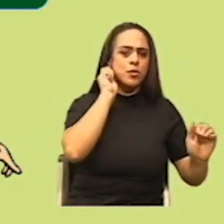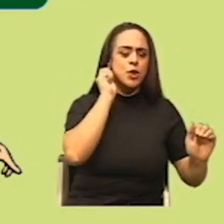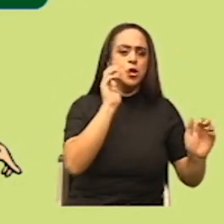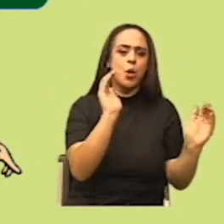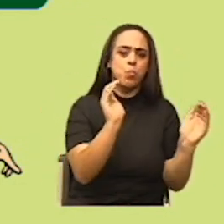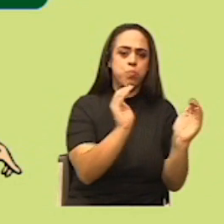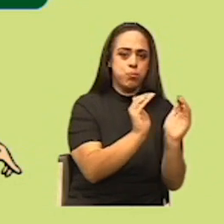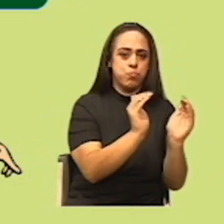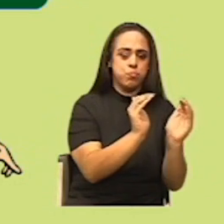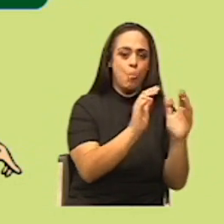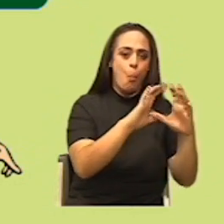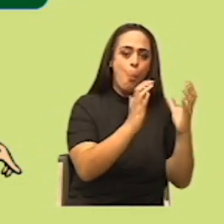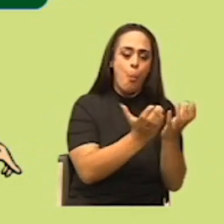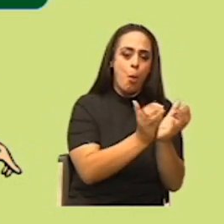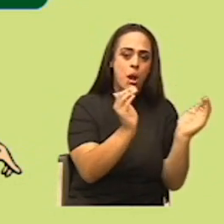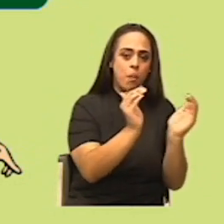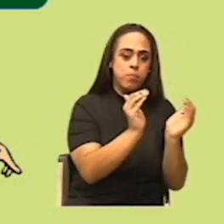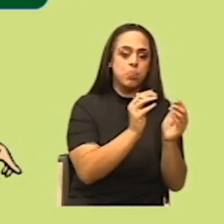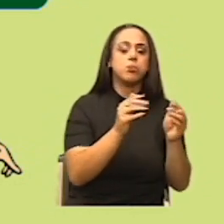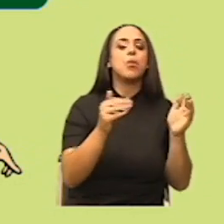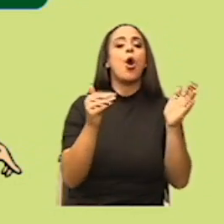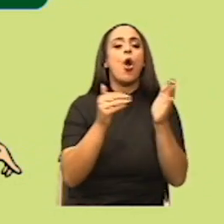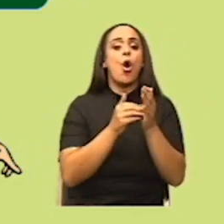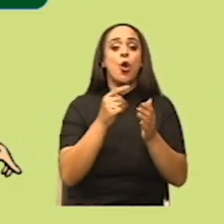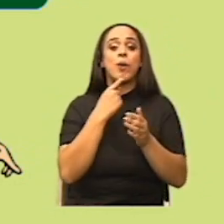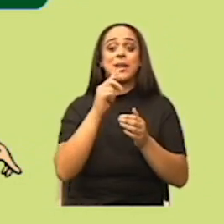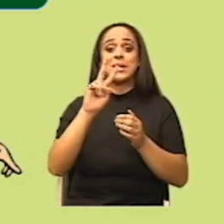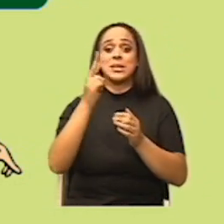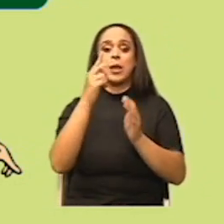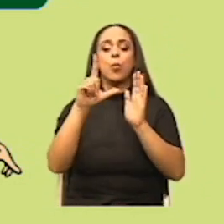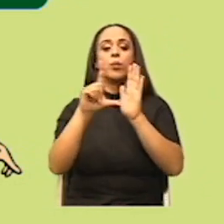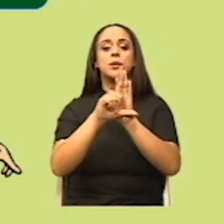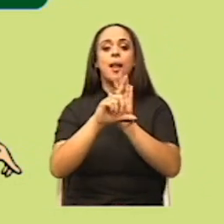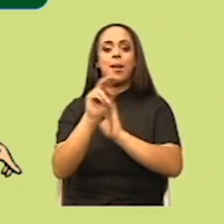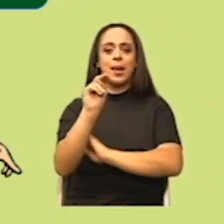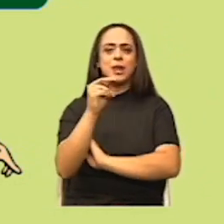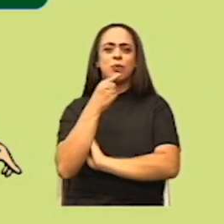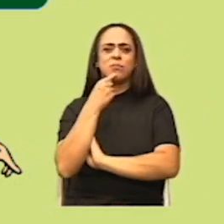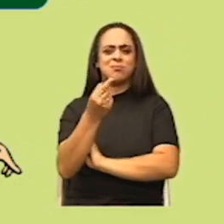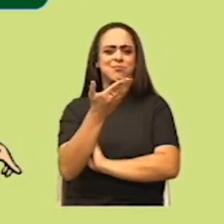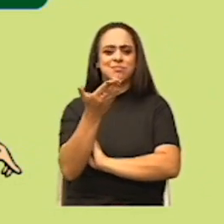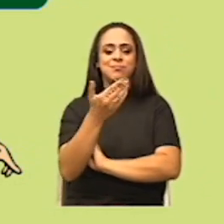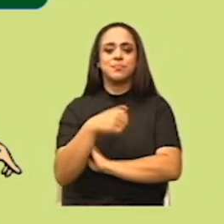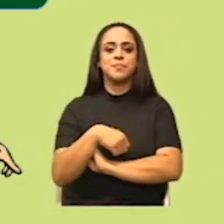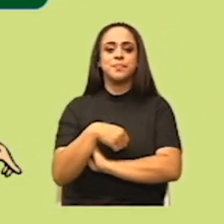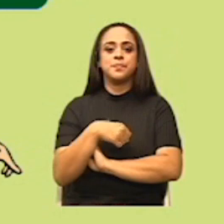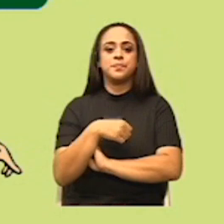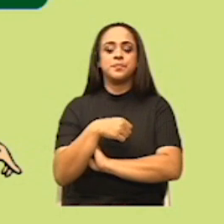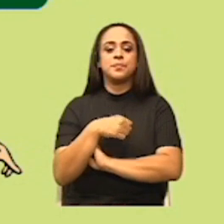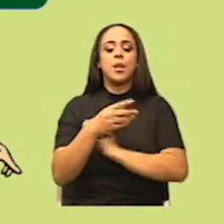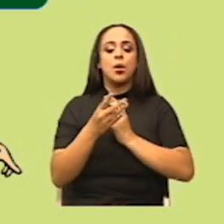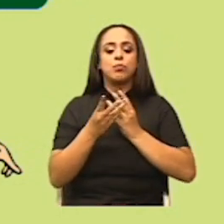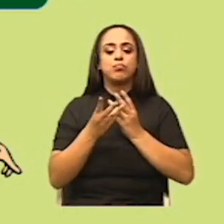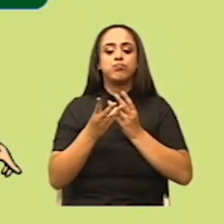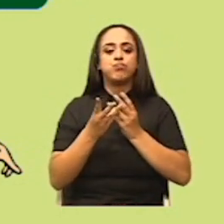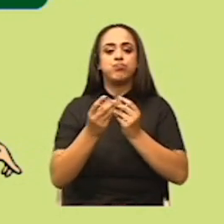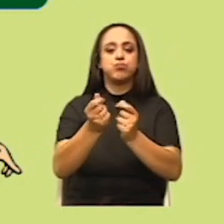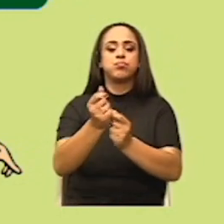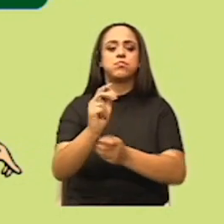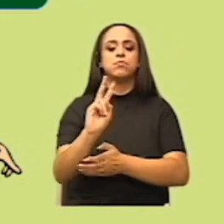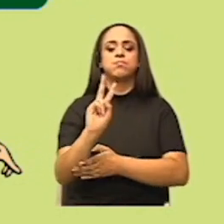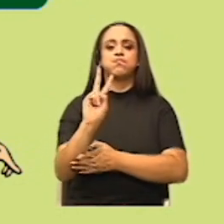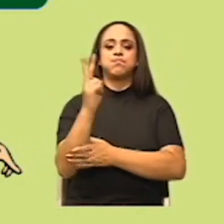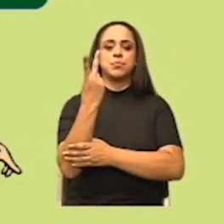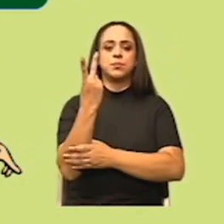Repasando nuevamente, el enunciado de la segunda ley de Newton nos dice que la aceleración es inversamente